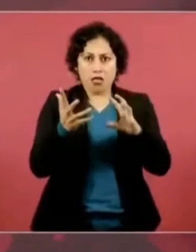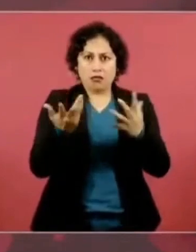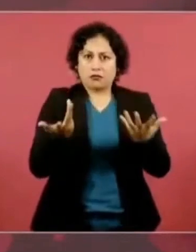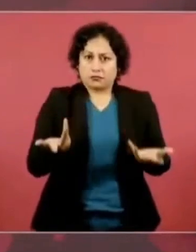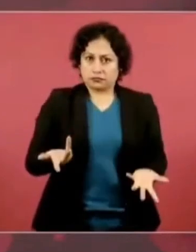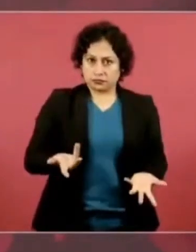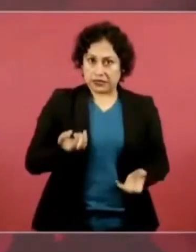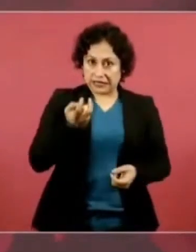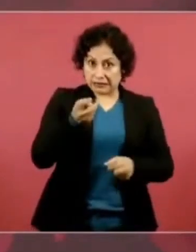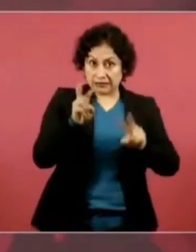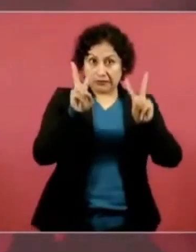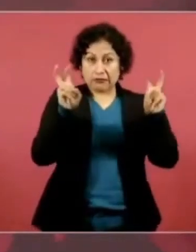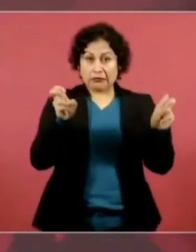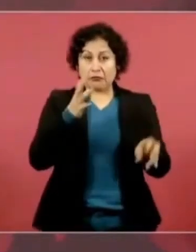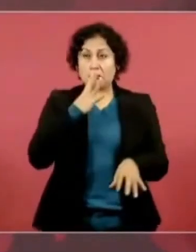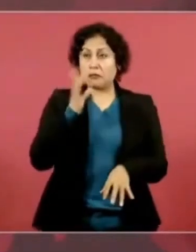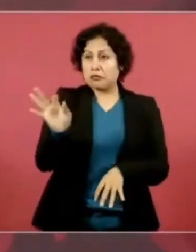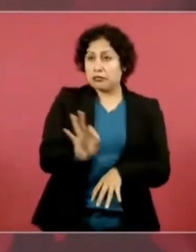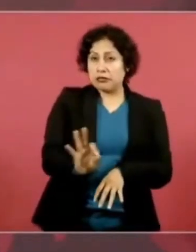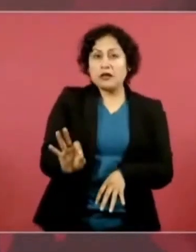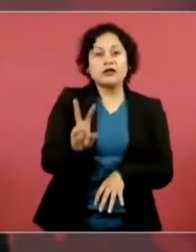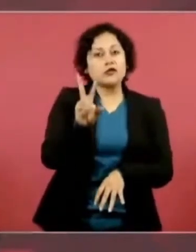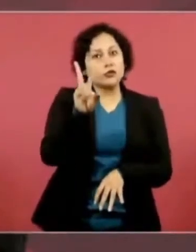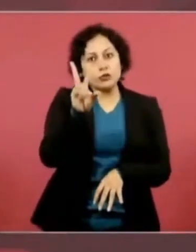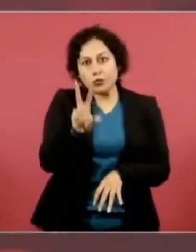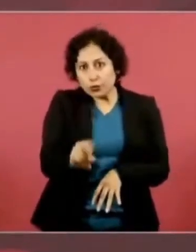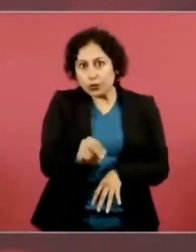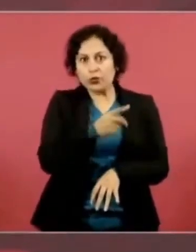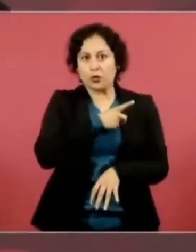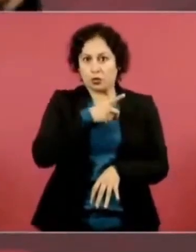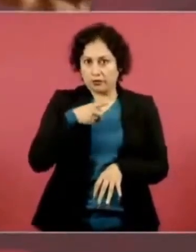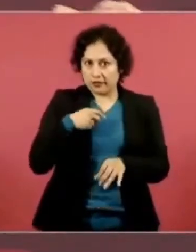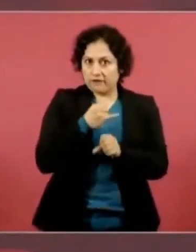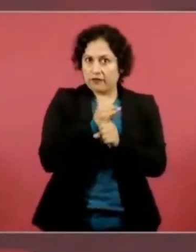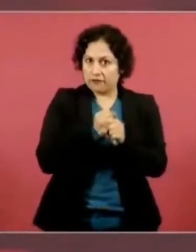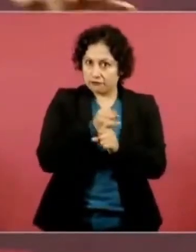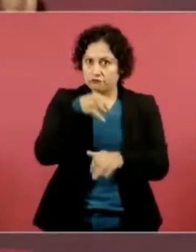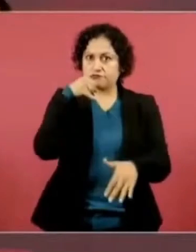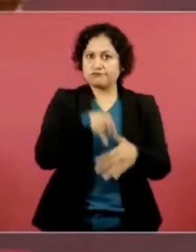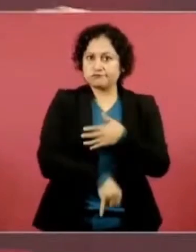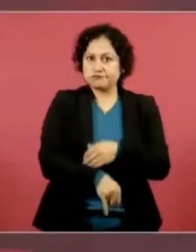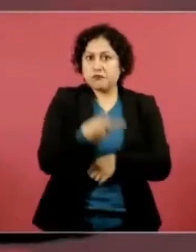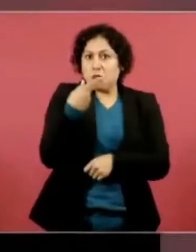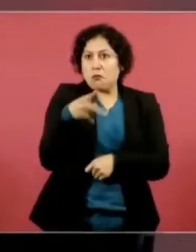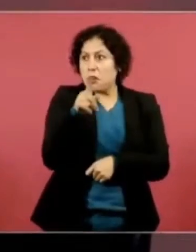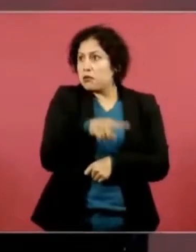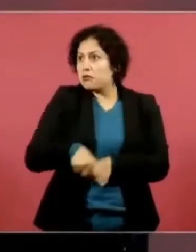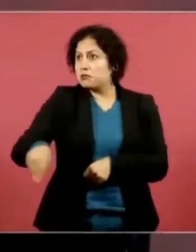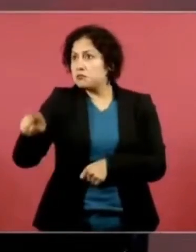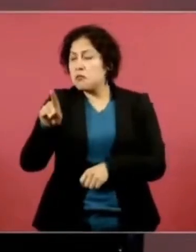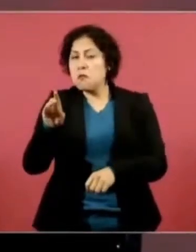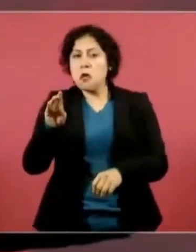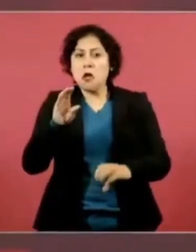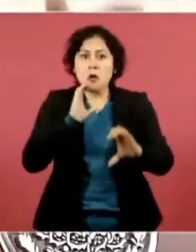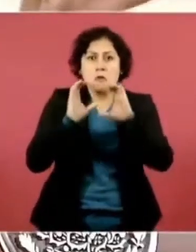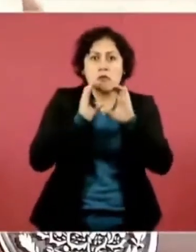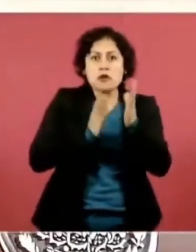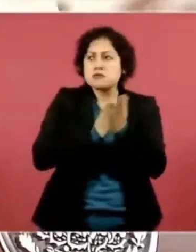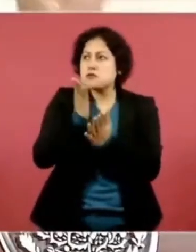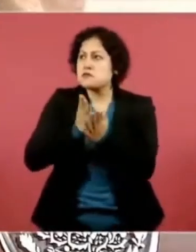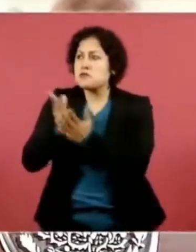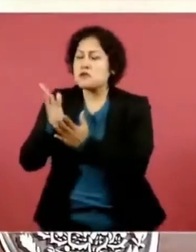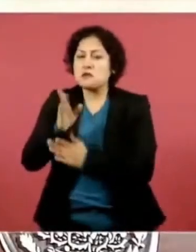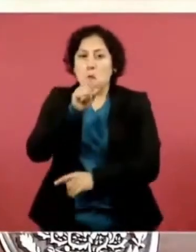pero silencio en todos los medios, con rosas